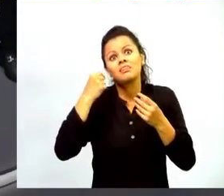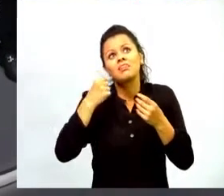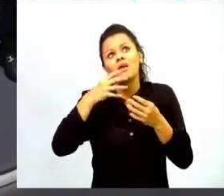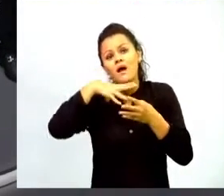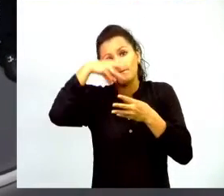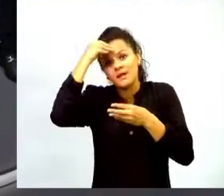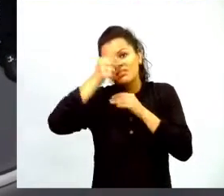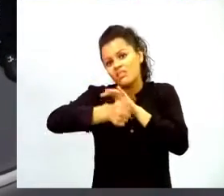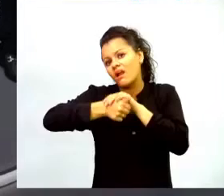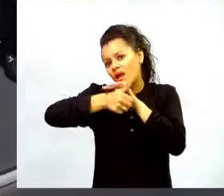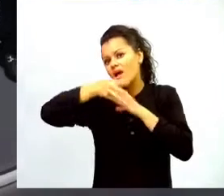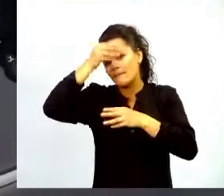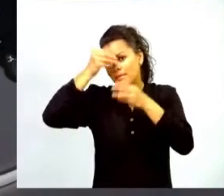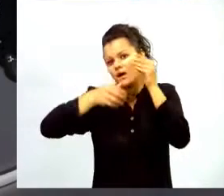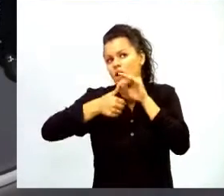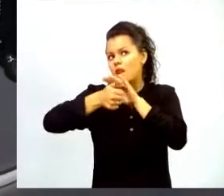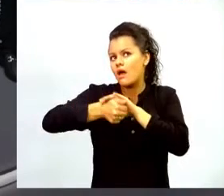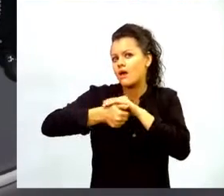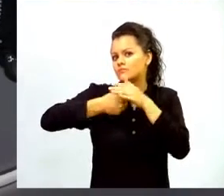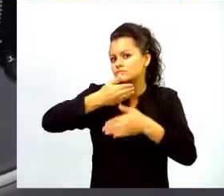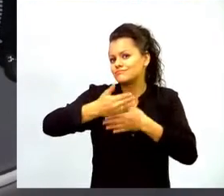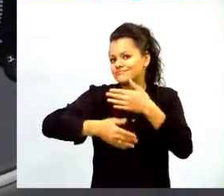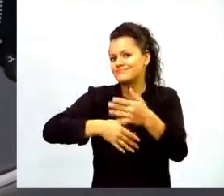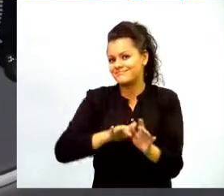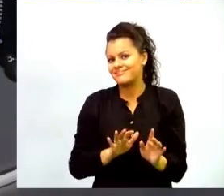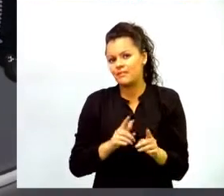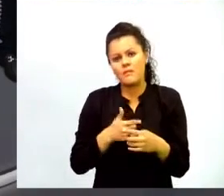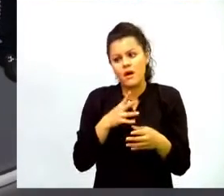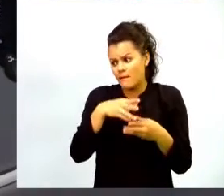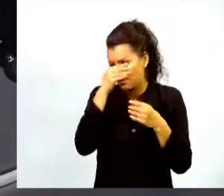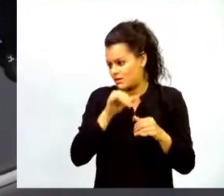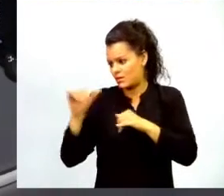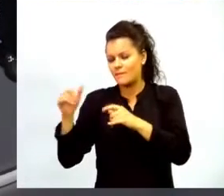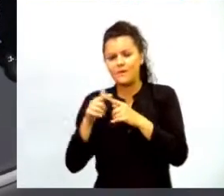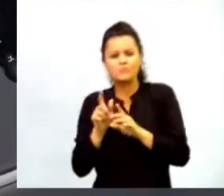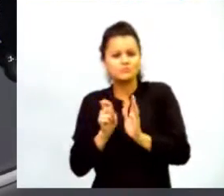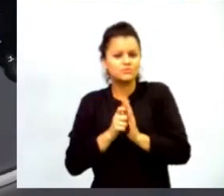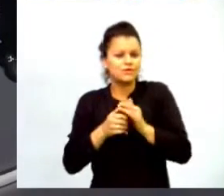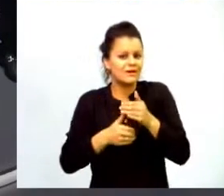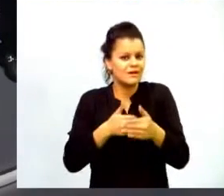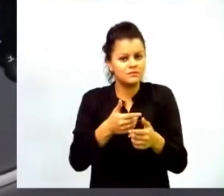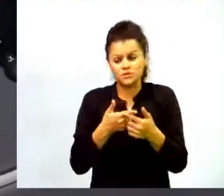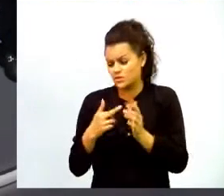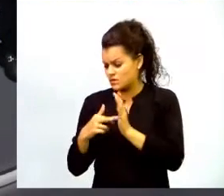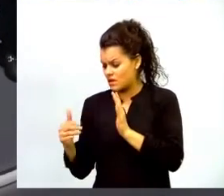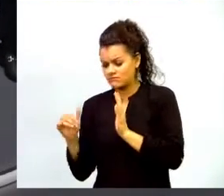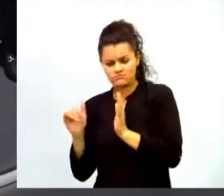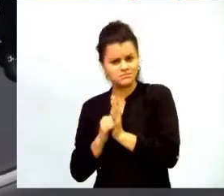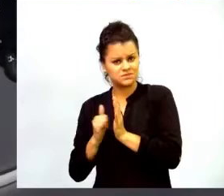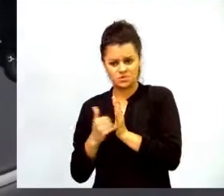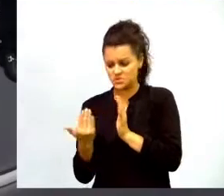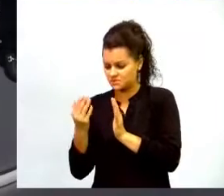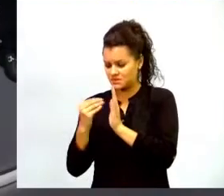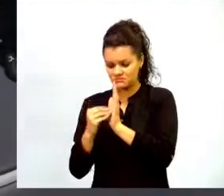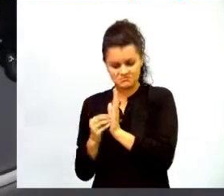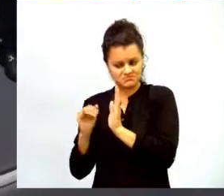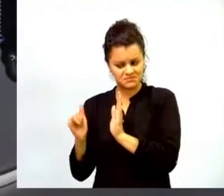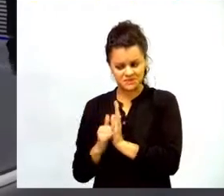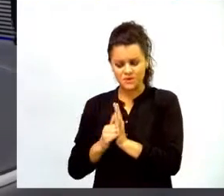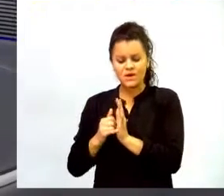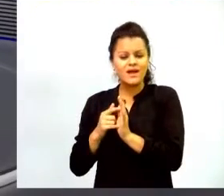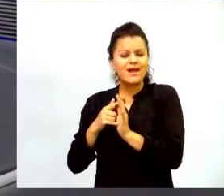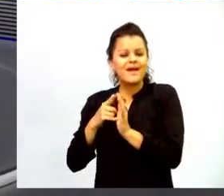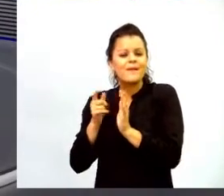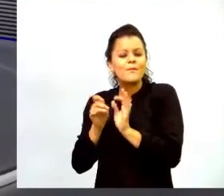en ese proceso de aprendizaje más lento los mismos contenidos y la misma tecnología le funciona al profesor la estrategia está en el maestro perfecto